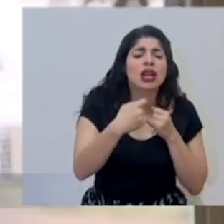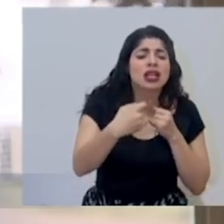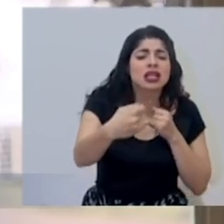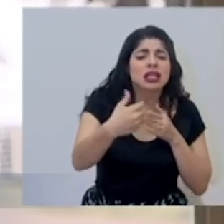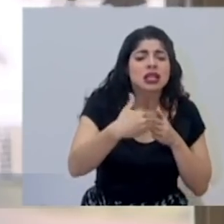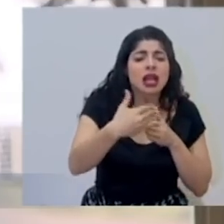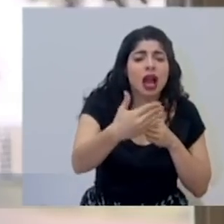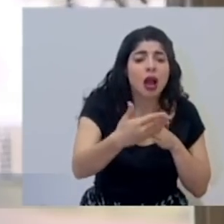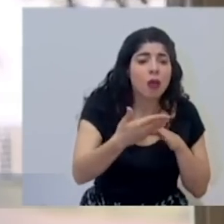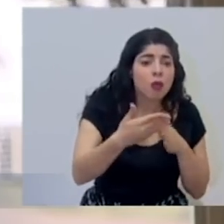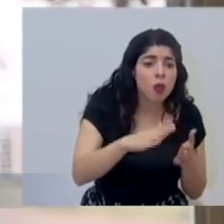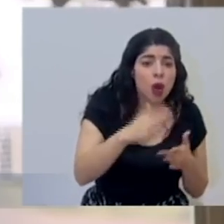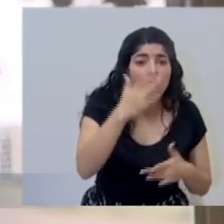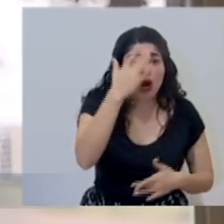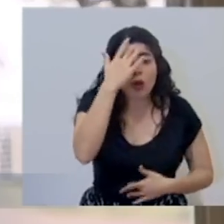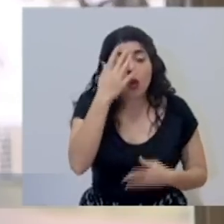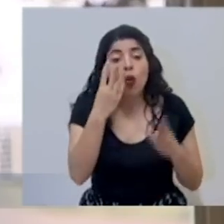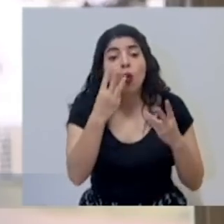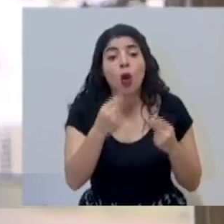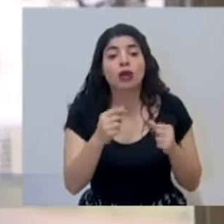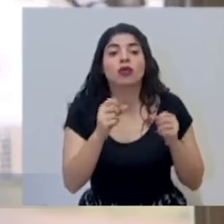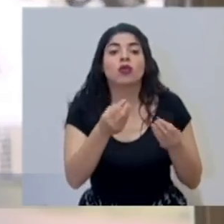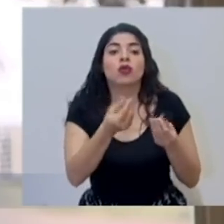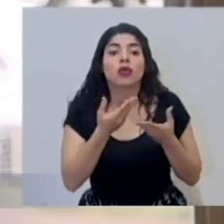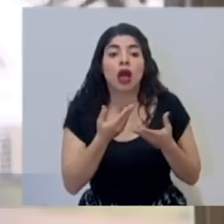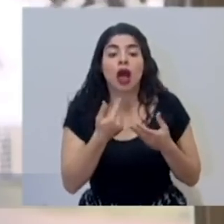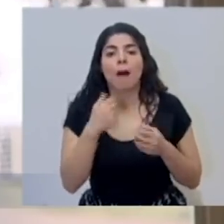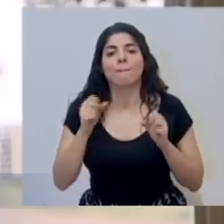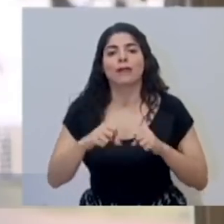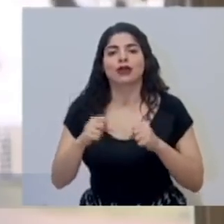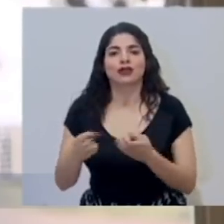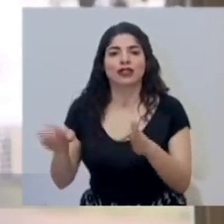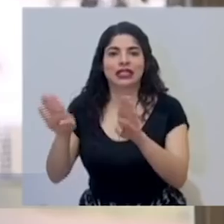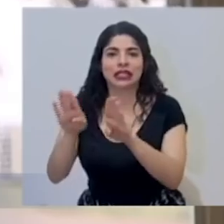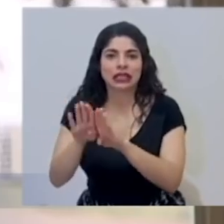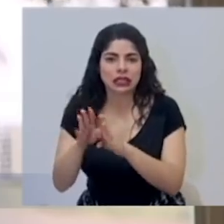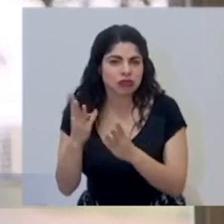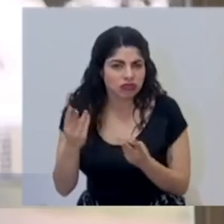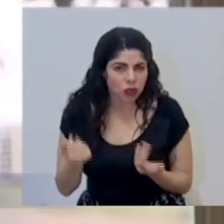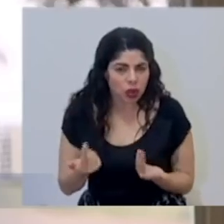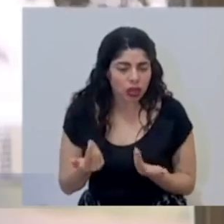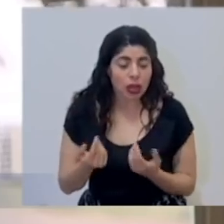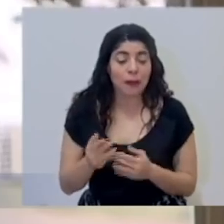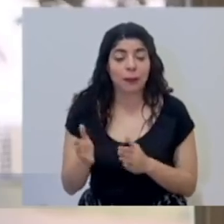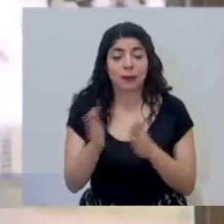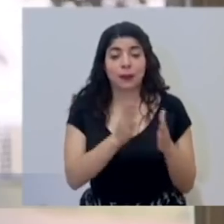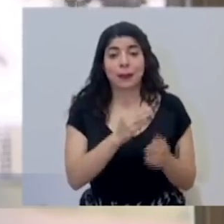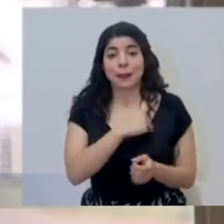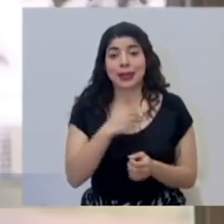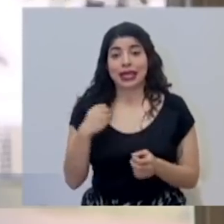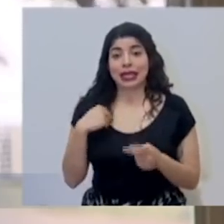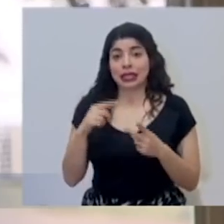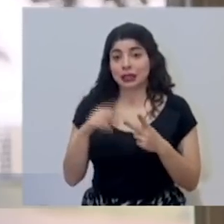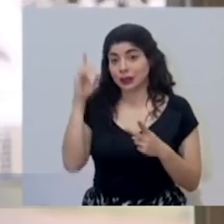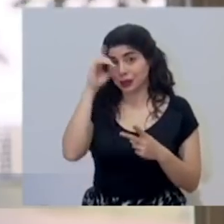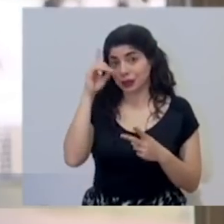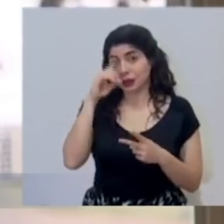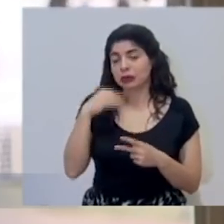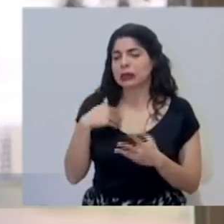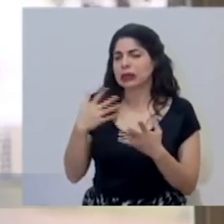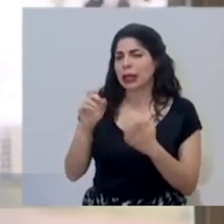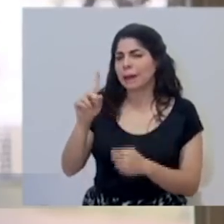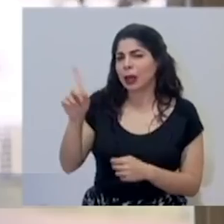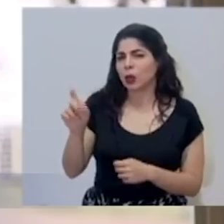bajo la cual se podría esperar que comiencen a haber cierres. Para el ministro Salas, también le quería